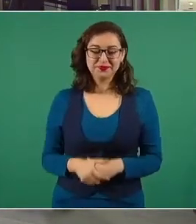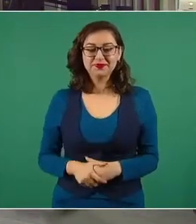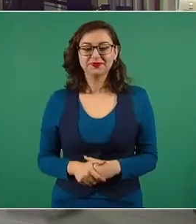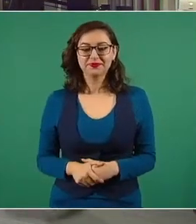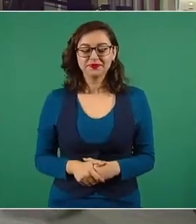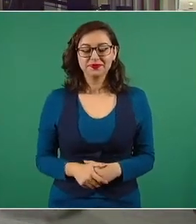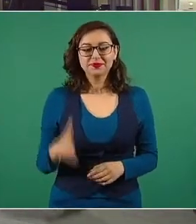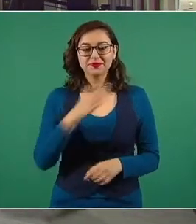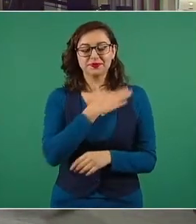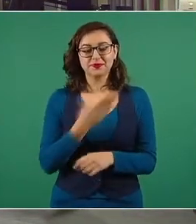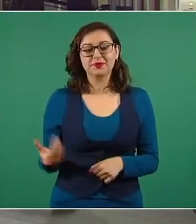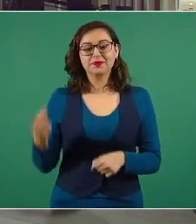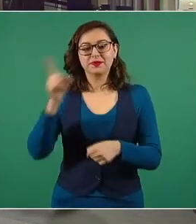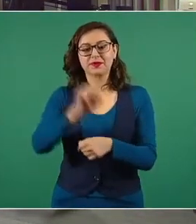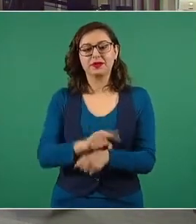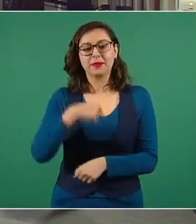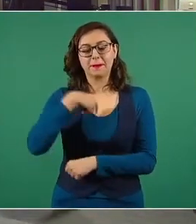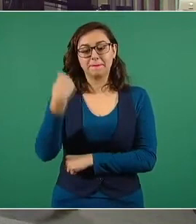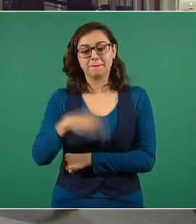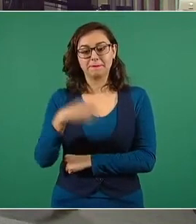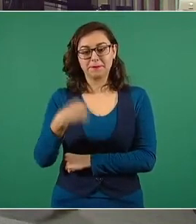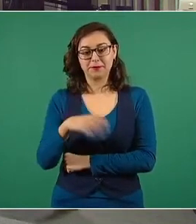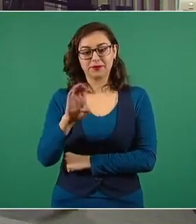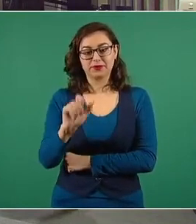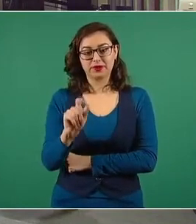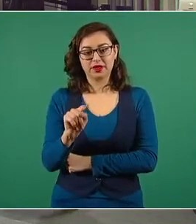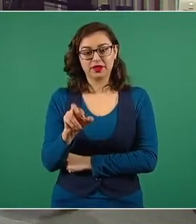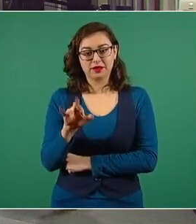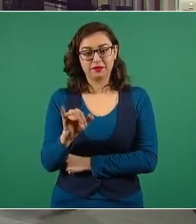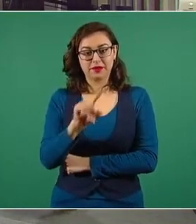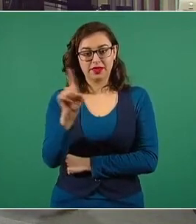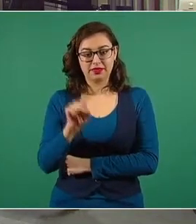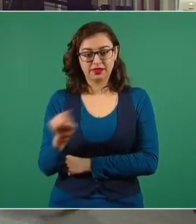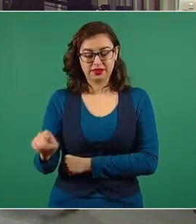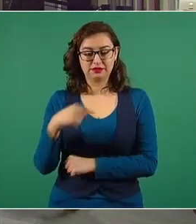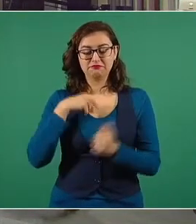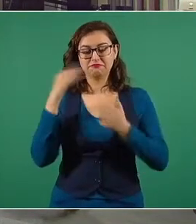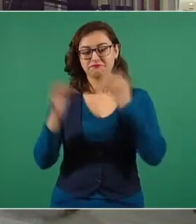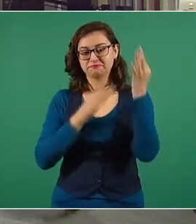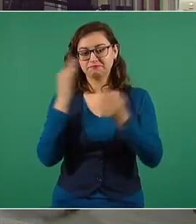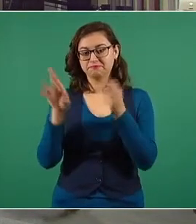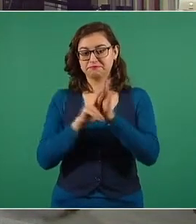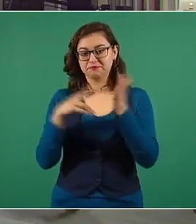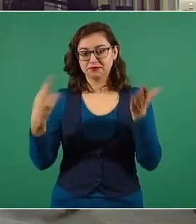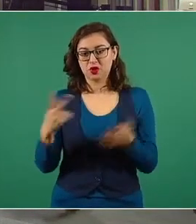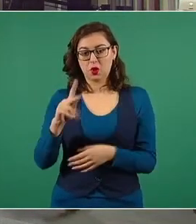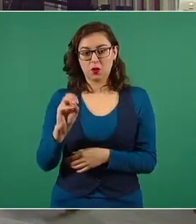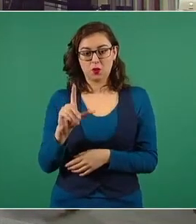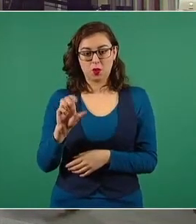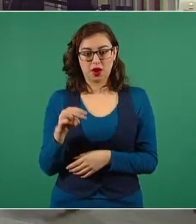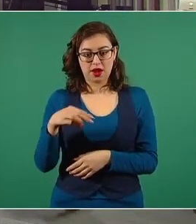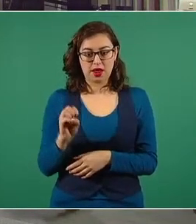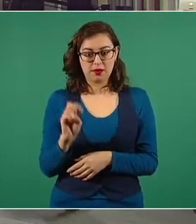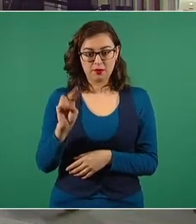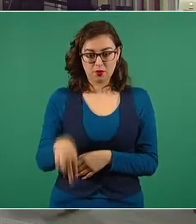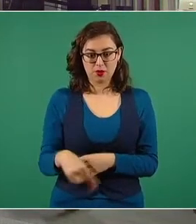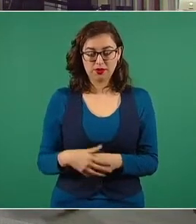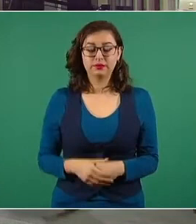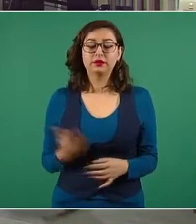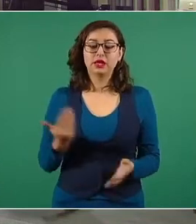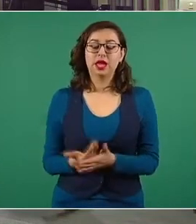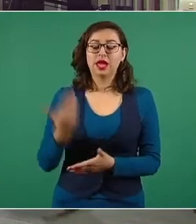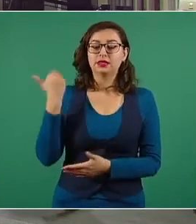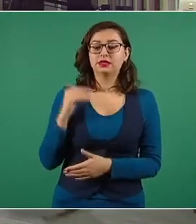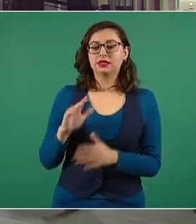Buenos días, Beatriz Contreras Castillo de Revista Polemón. Ya había estado hablando antes de la consulta y